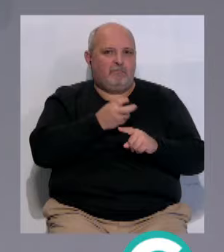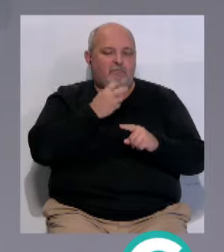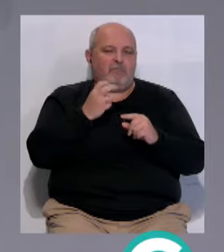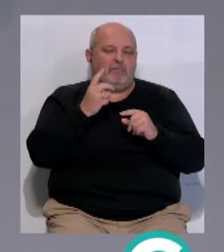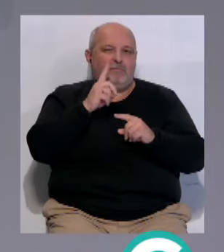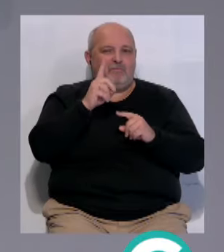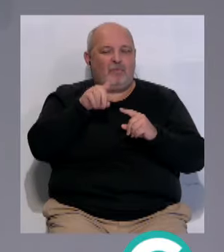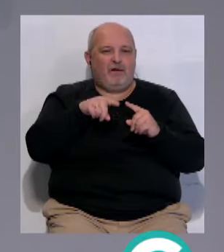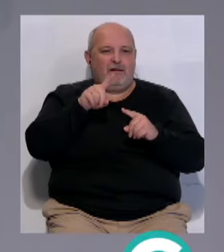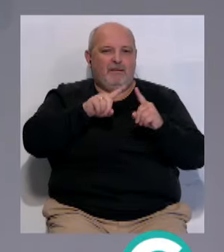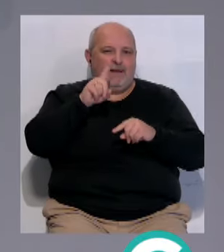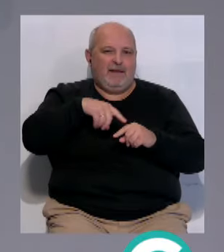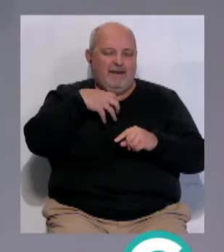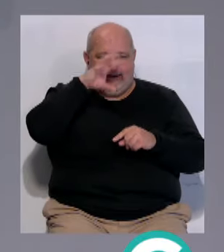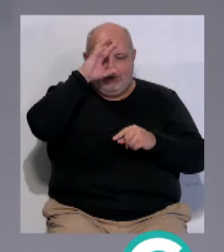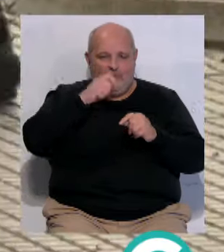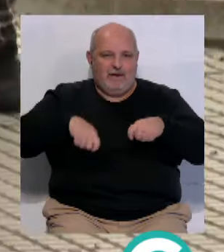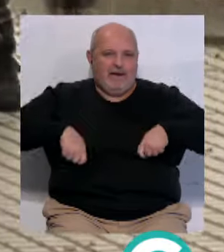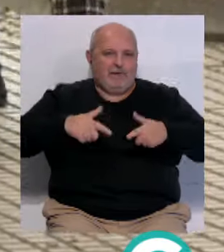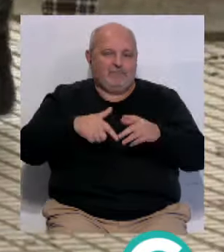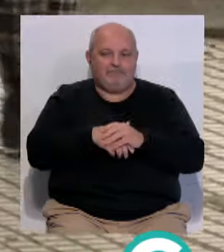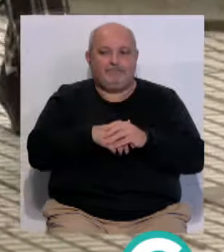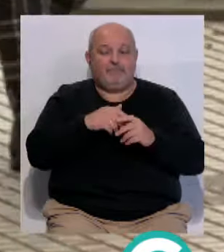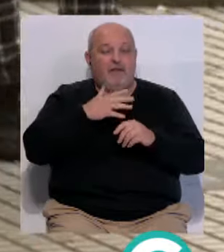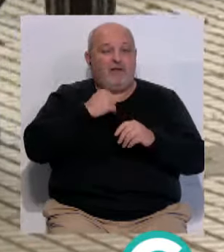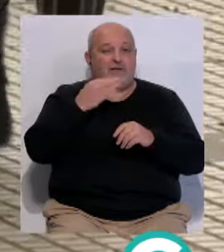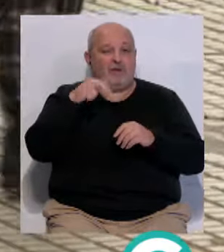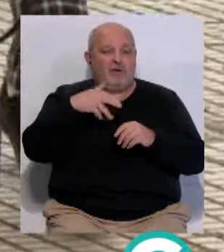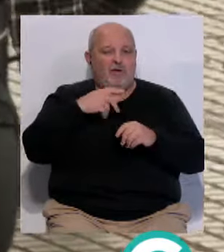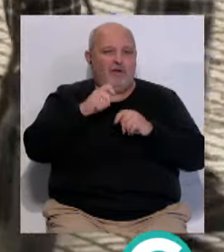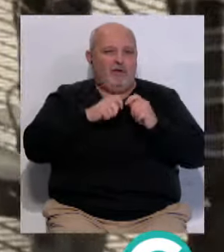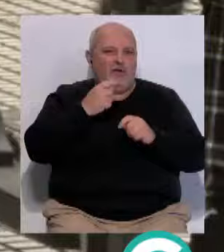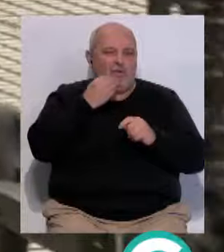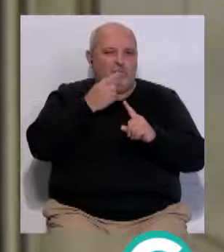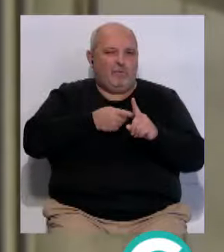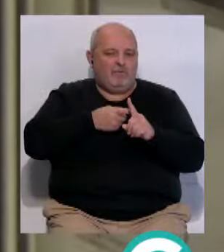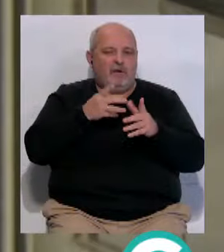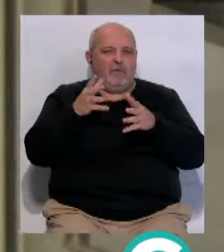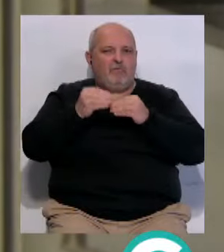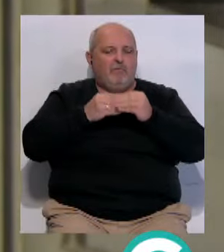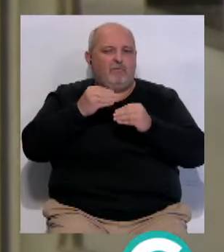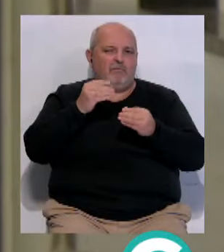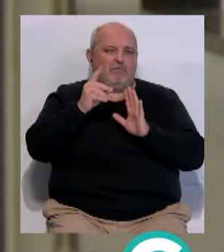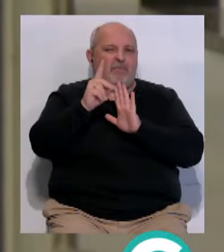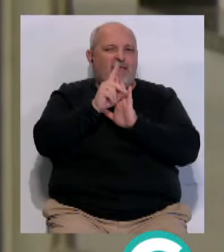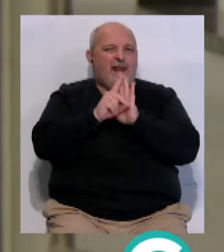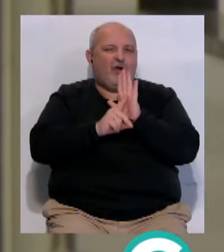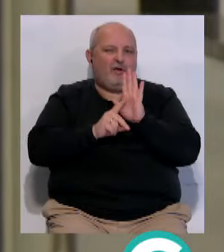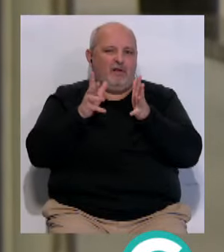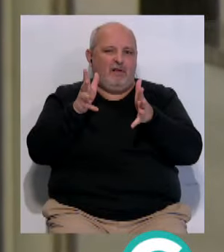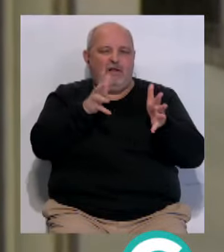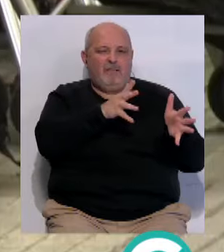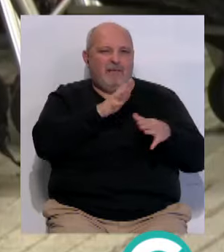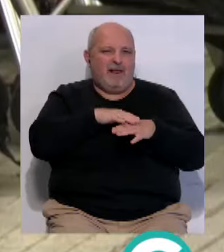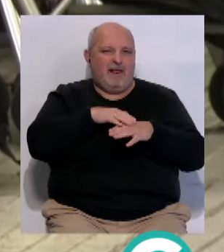superar la temida cuesta de enero. Acescon, la Asociación Española de Consumidores... ...ha realizado un decálogo con consejos y